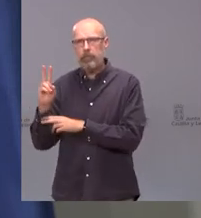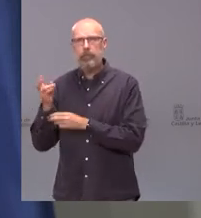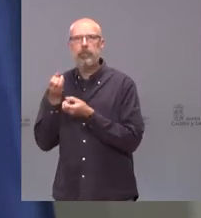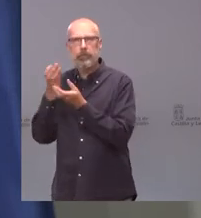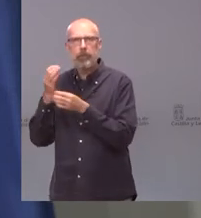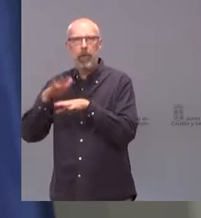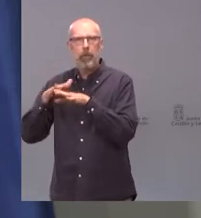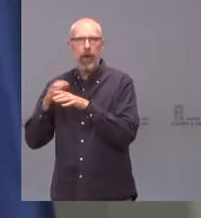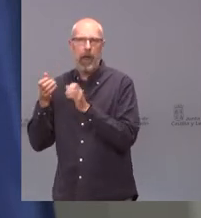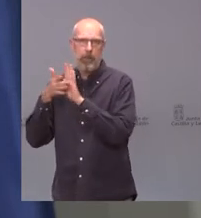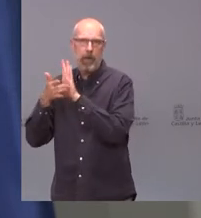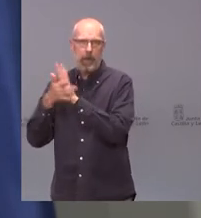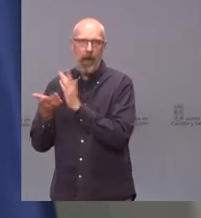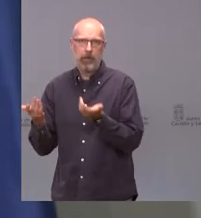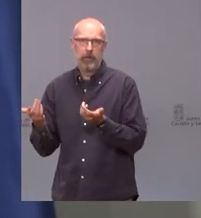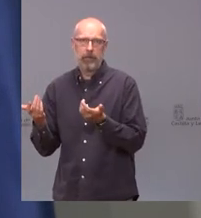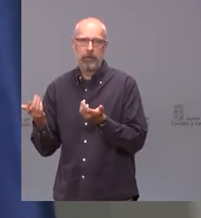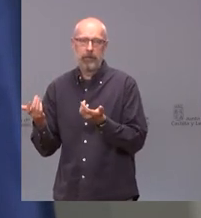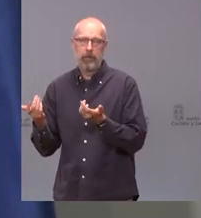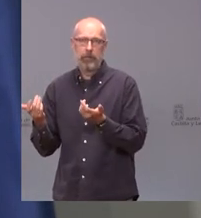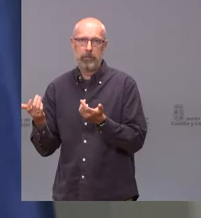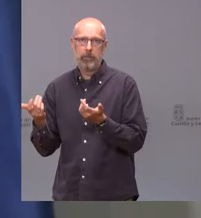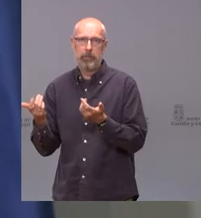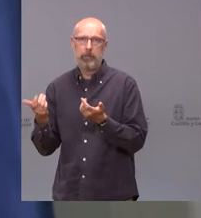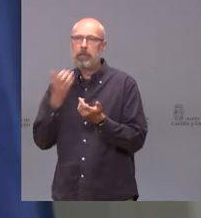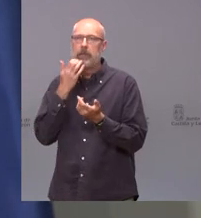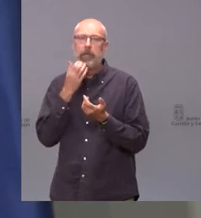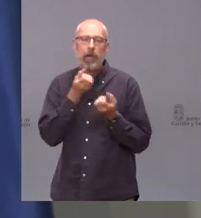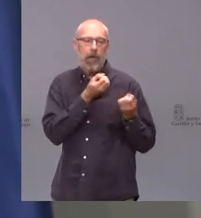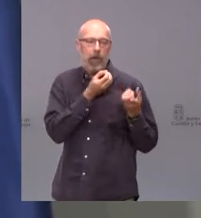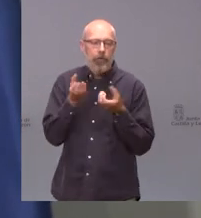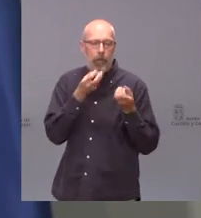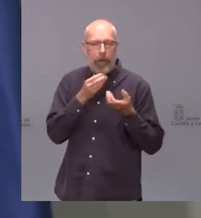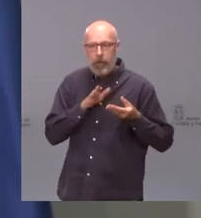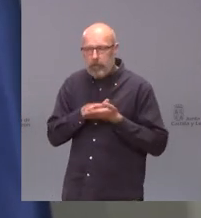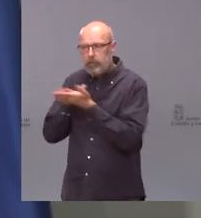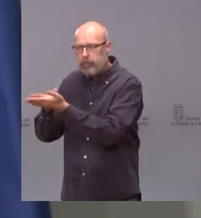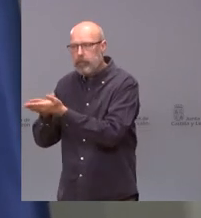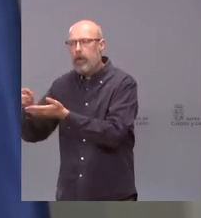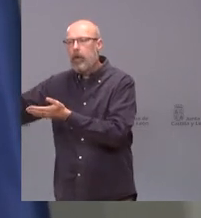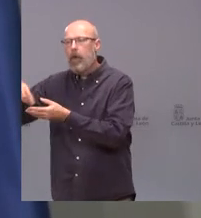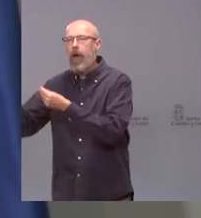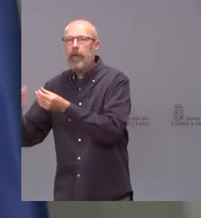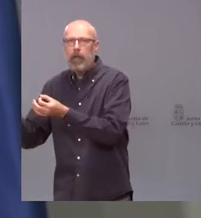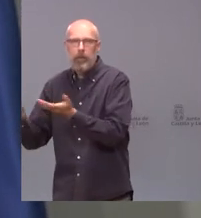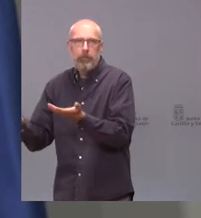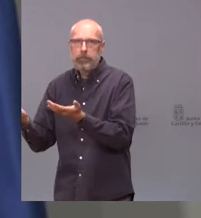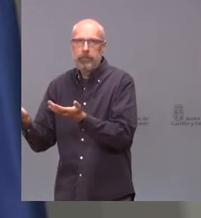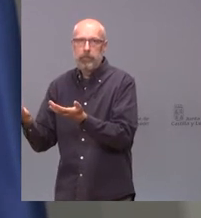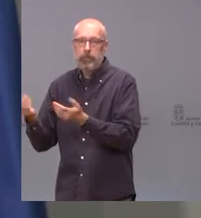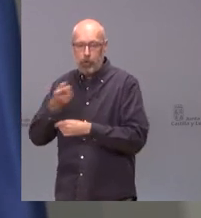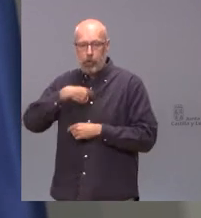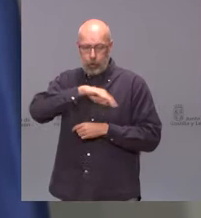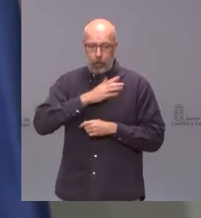dar resultado esas informaciones que se pidieron que se hizo con ellas se tomaron decisiones o no porque de nuestras informaciones nosotros